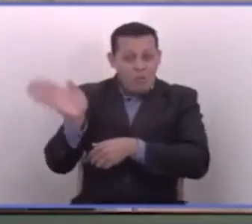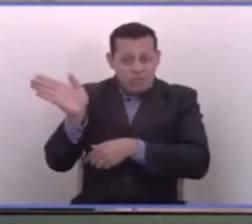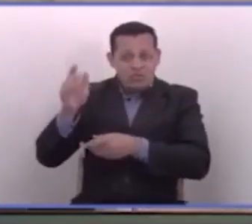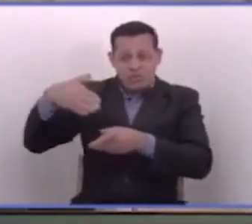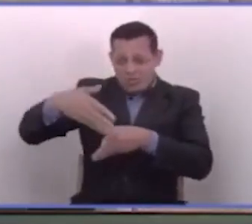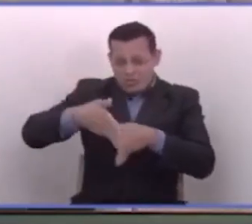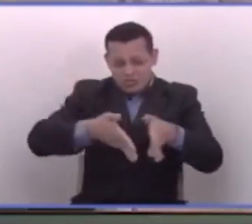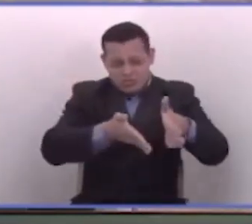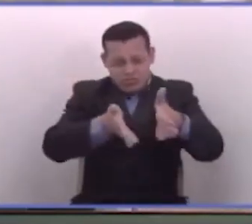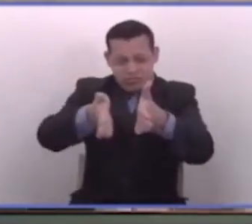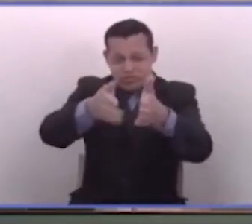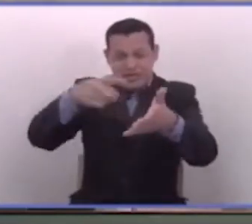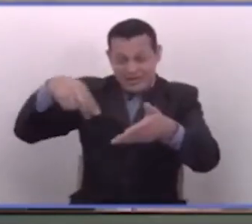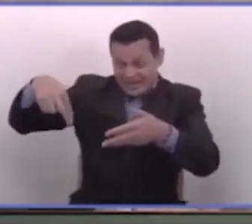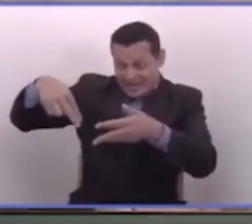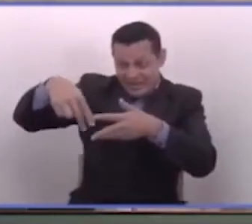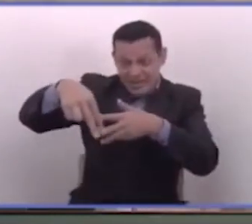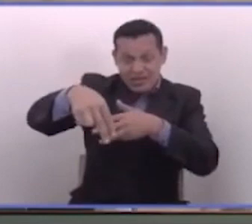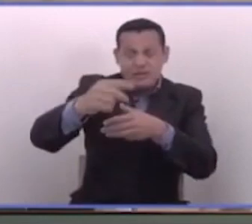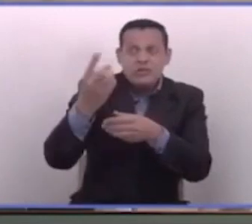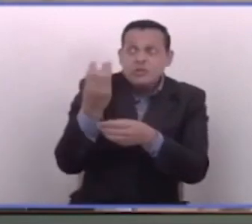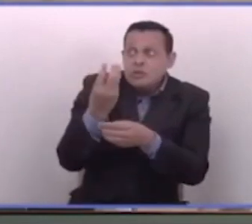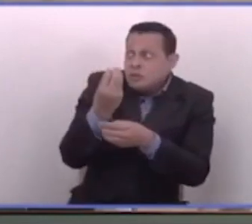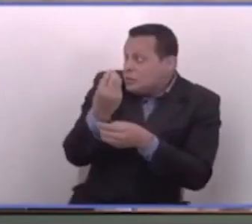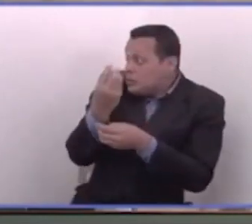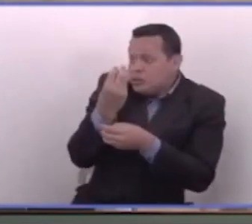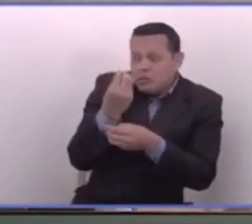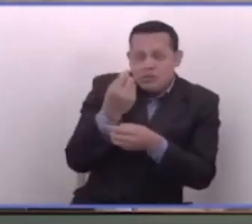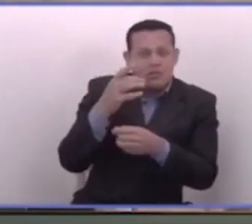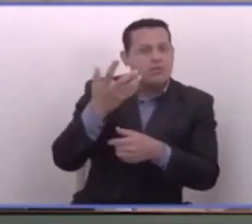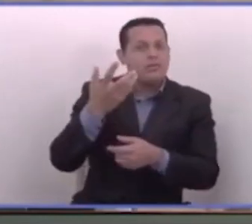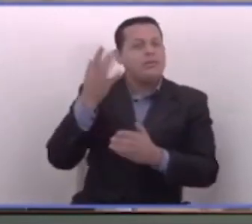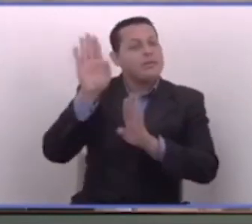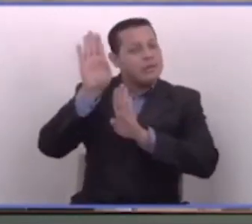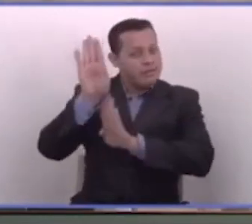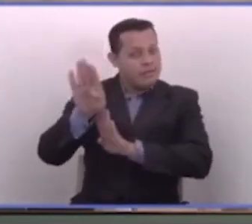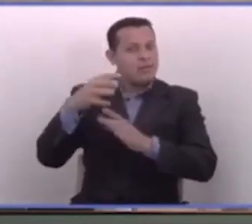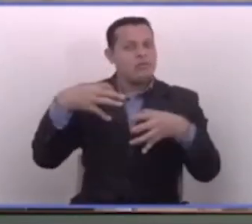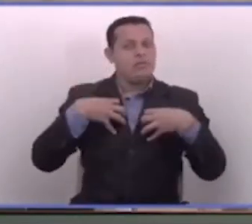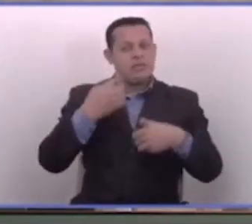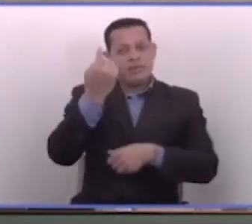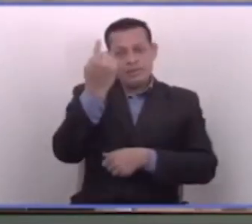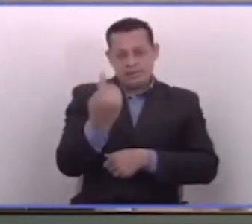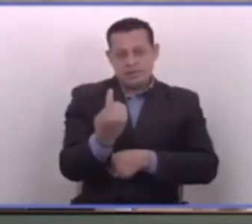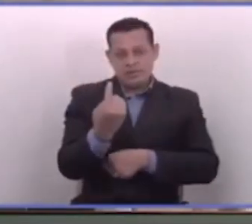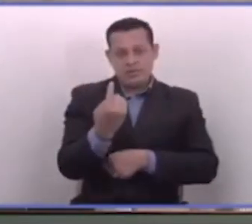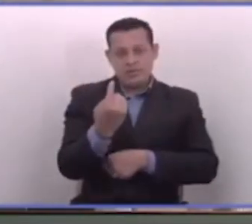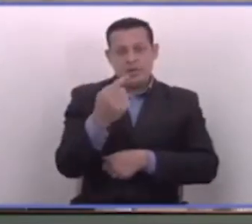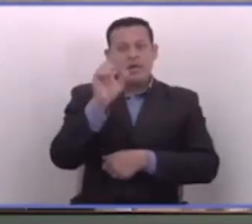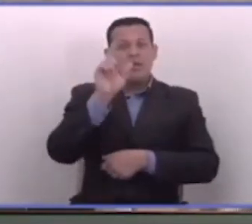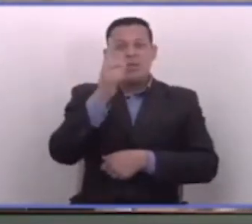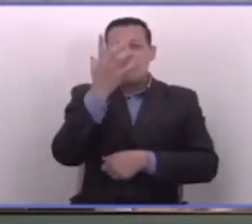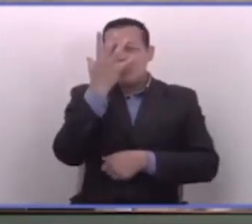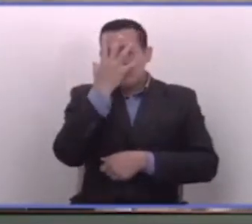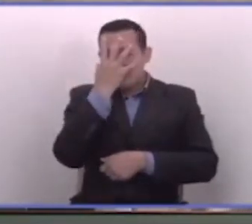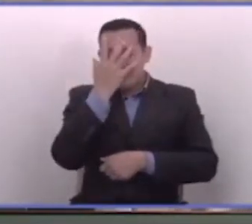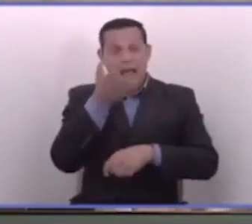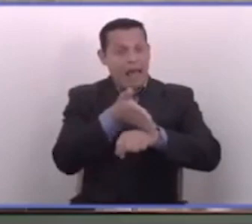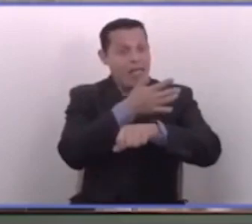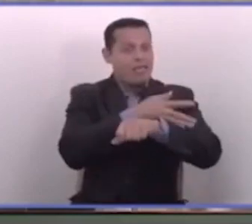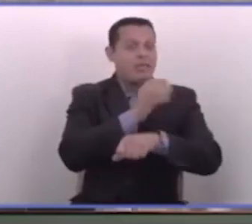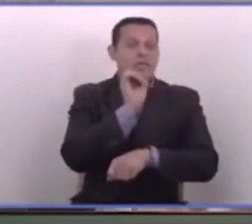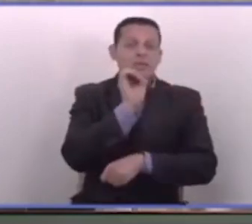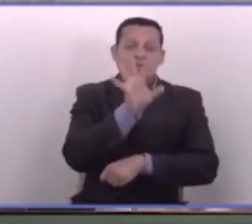camino de la parada a su casa. Tengan respeto por la vida de la gente y tengan un poco de vergüenza antes de hablar